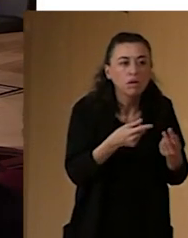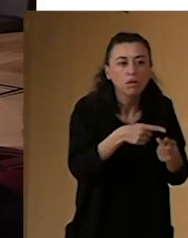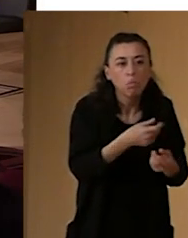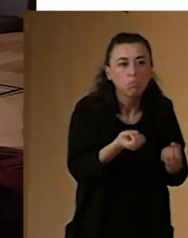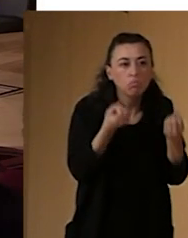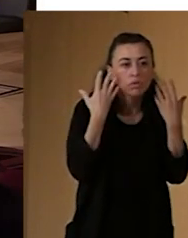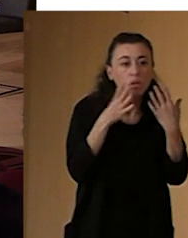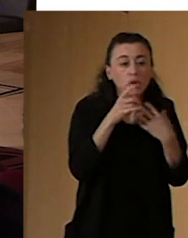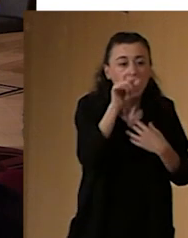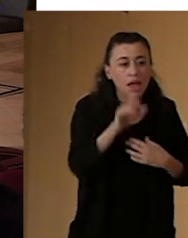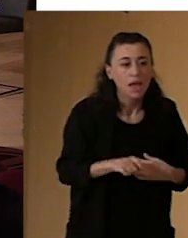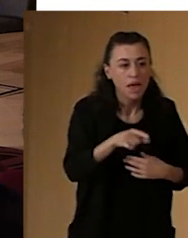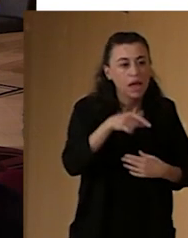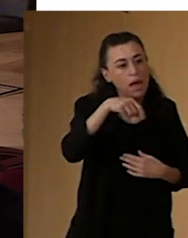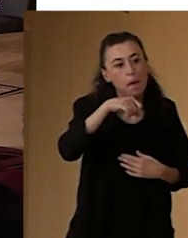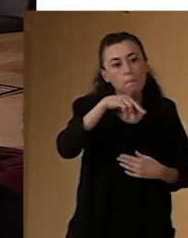sorda.